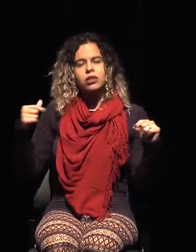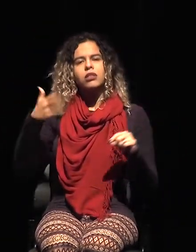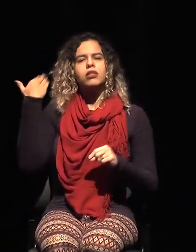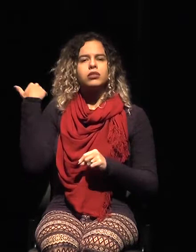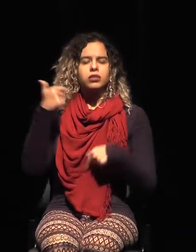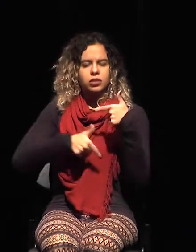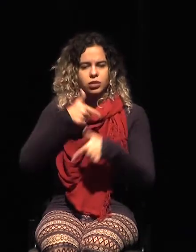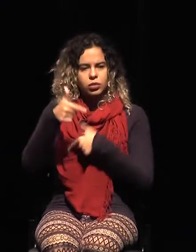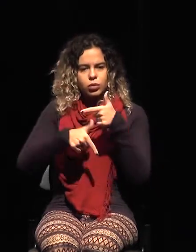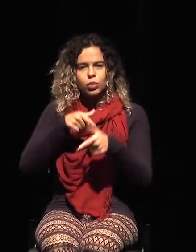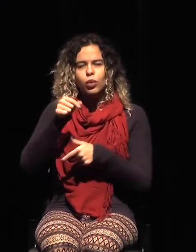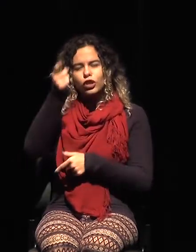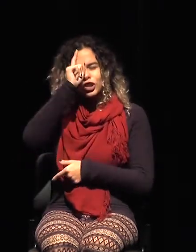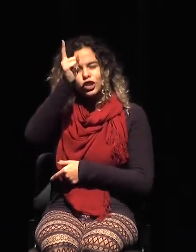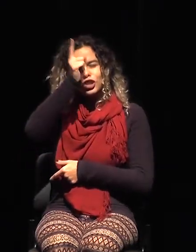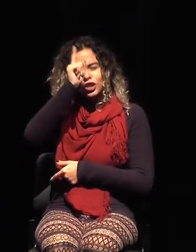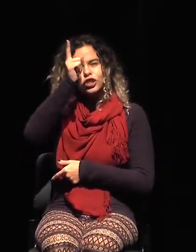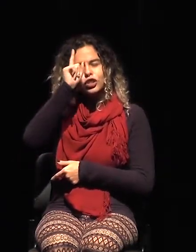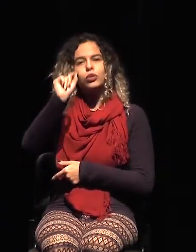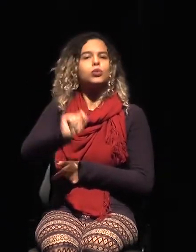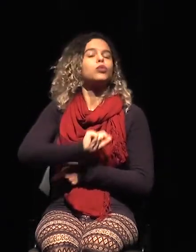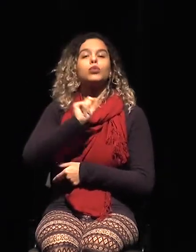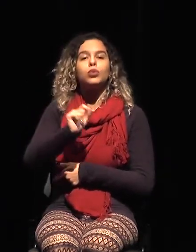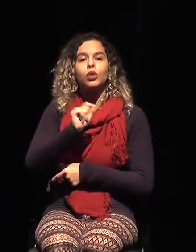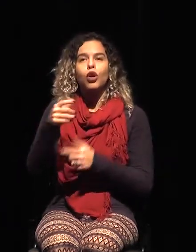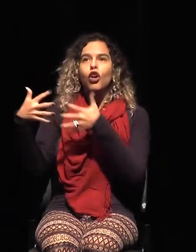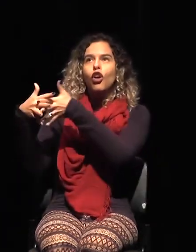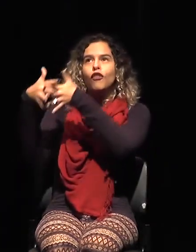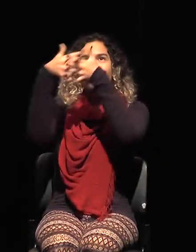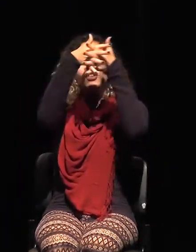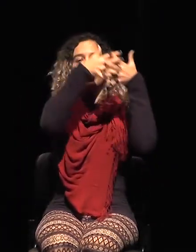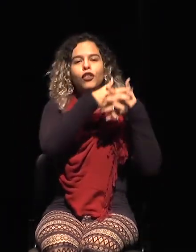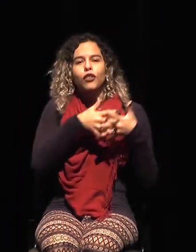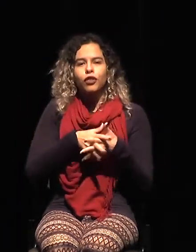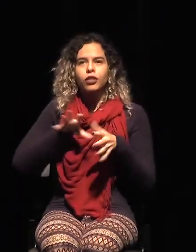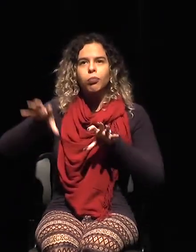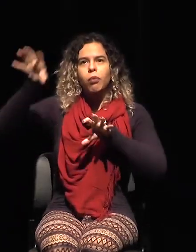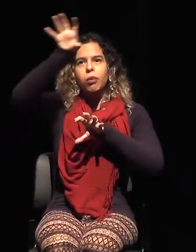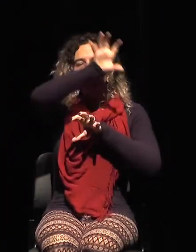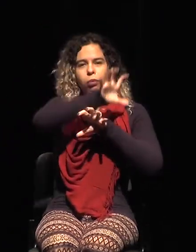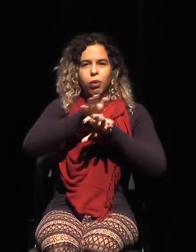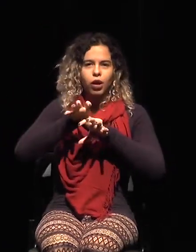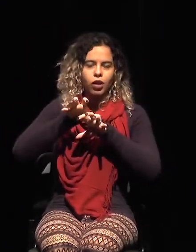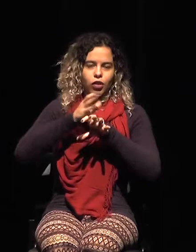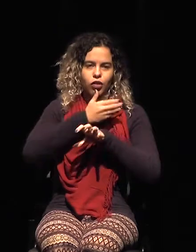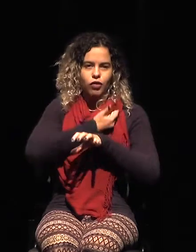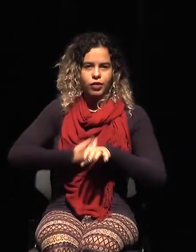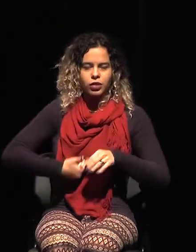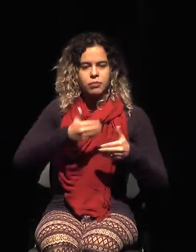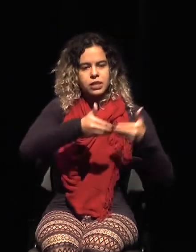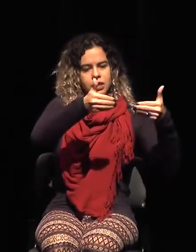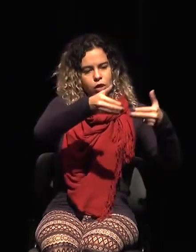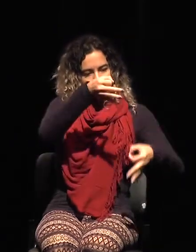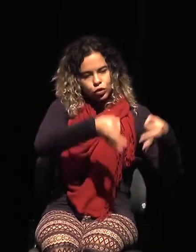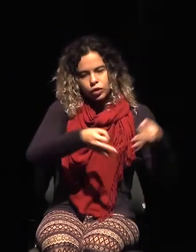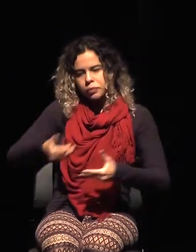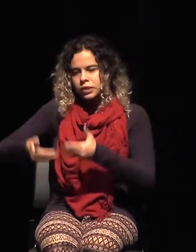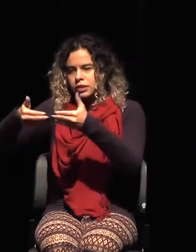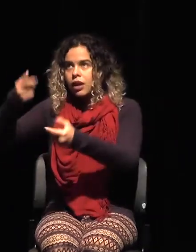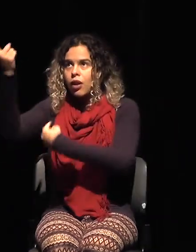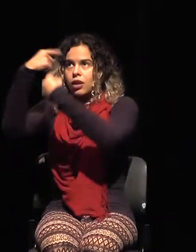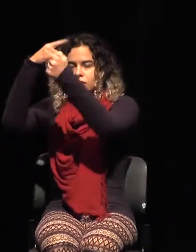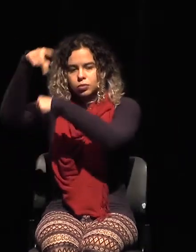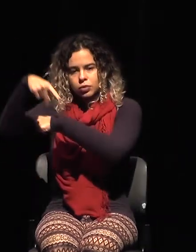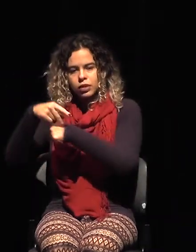constantemente conflictos entre los varios sectores del gobierno, entre el Ministerio de Hacienda, Justicia, la parte